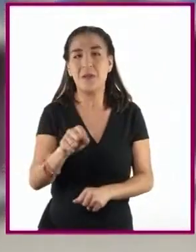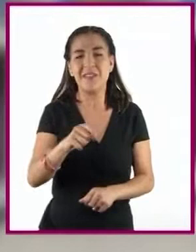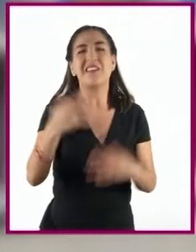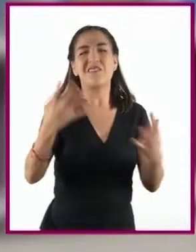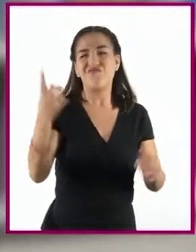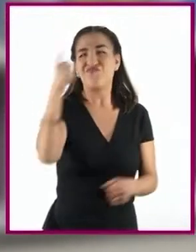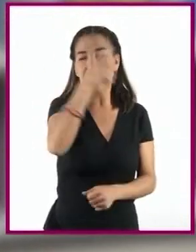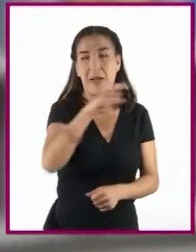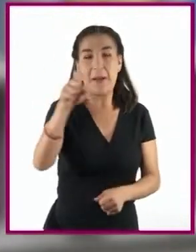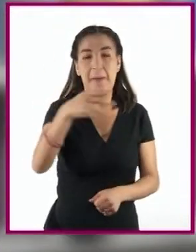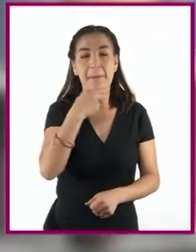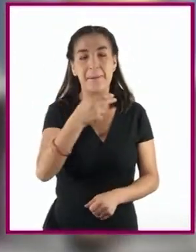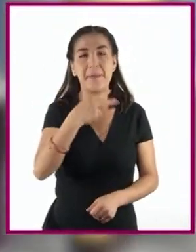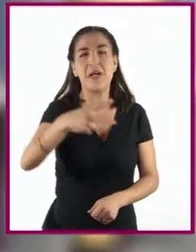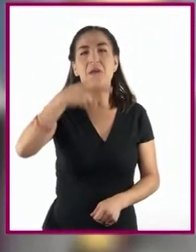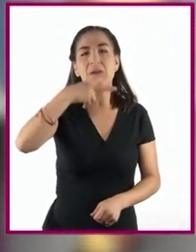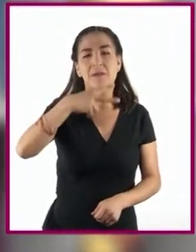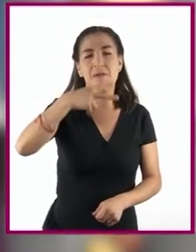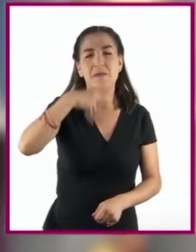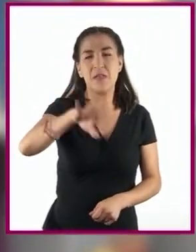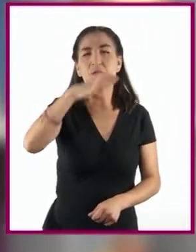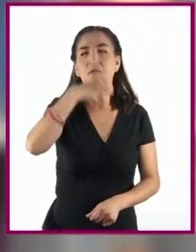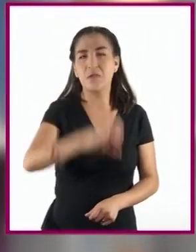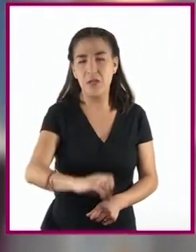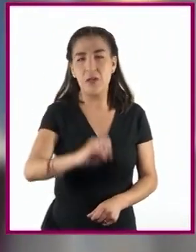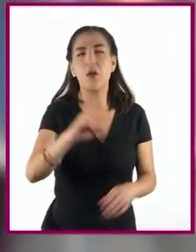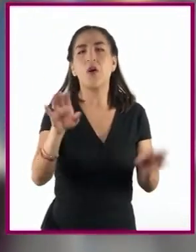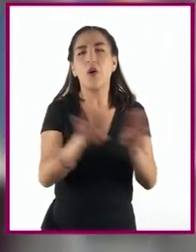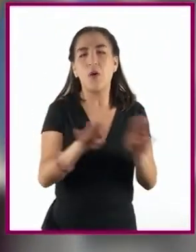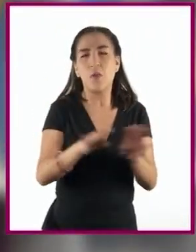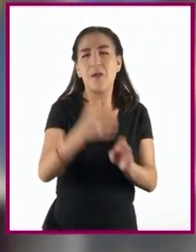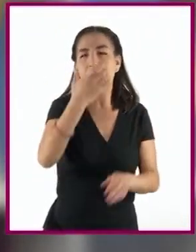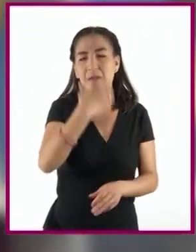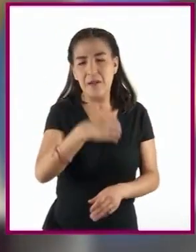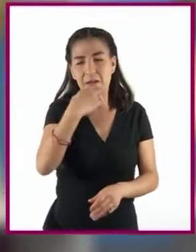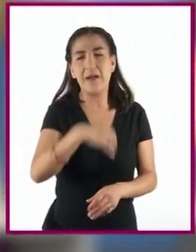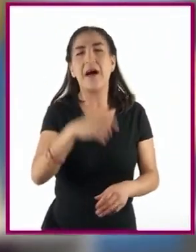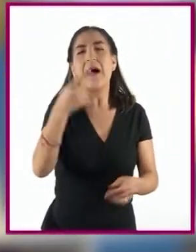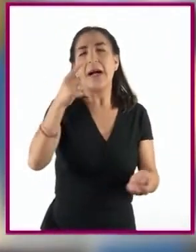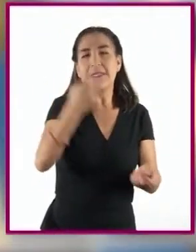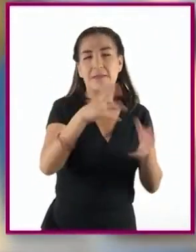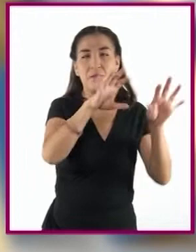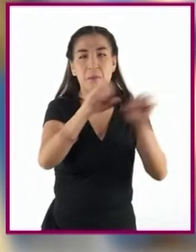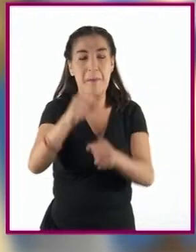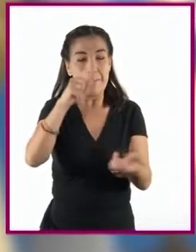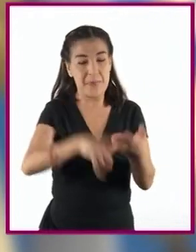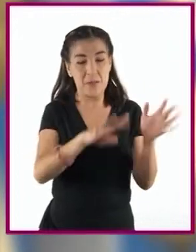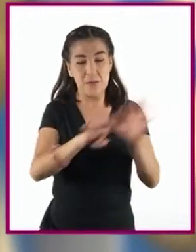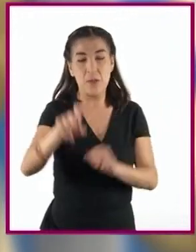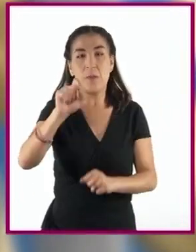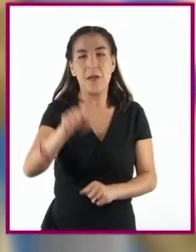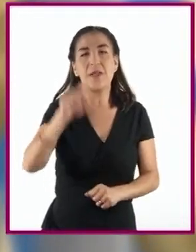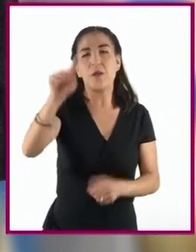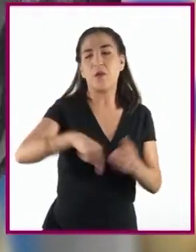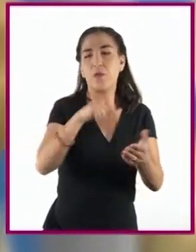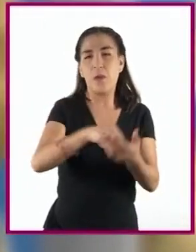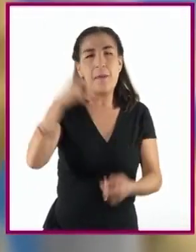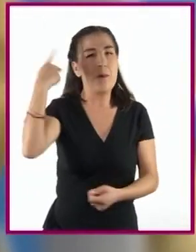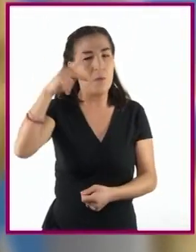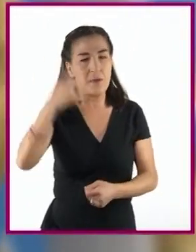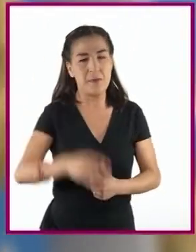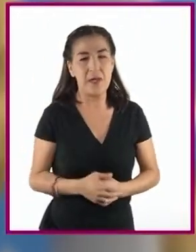El presidente Venustiano Carranza fue asesinado el 21 de mayo de 1920 en Tlaxcalantongo, Puebla.